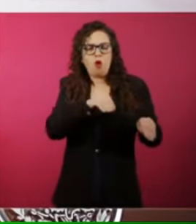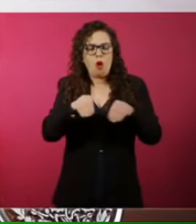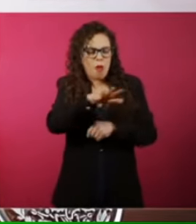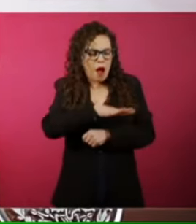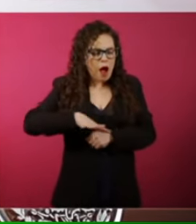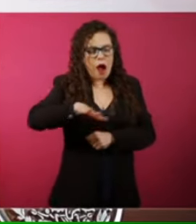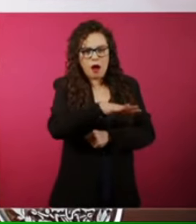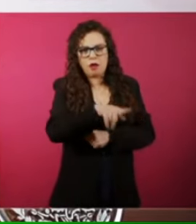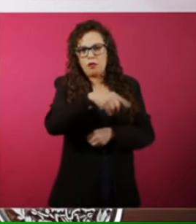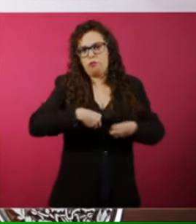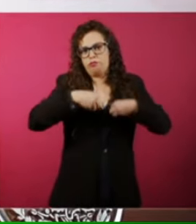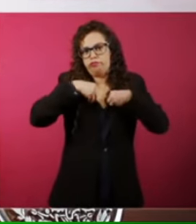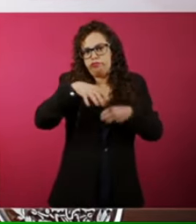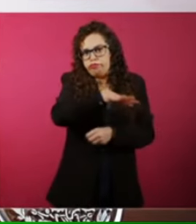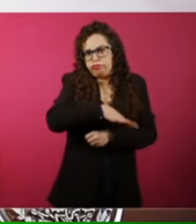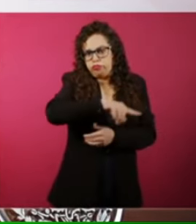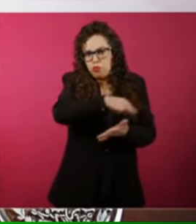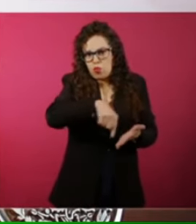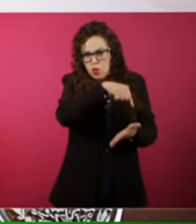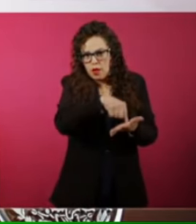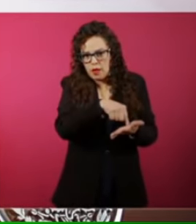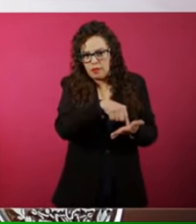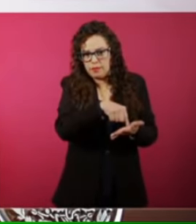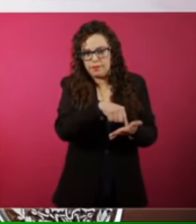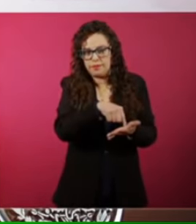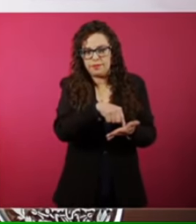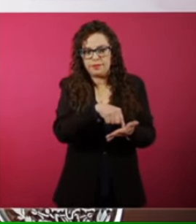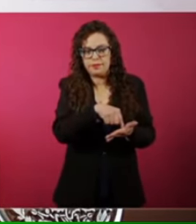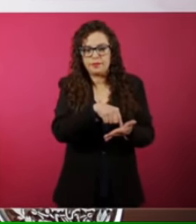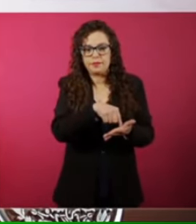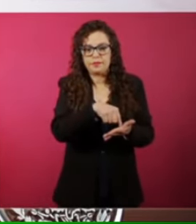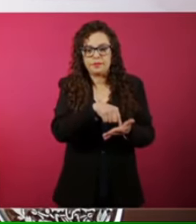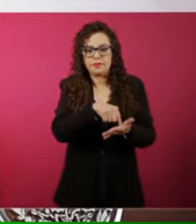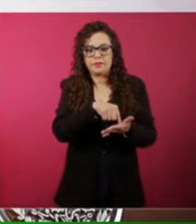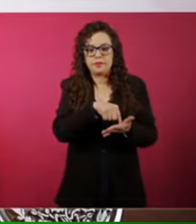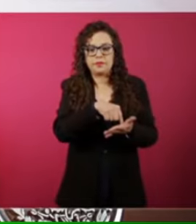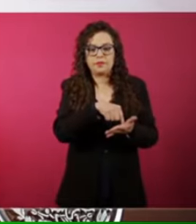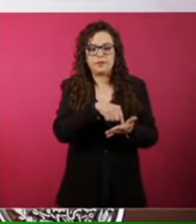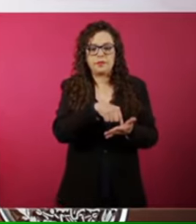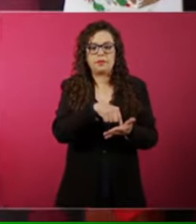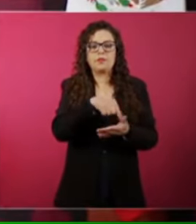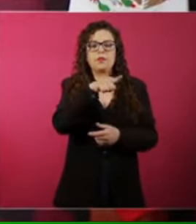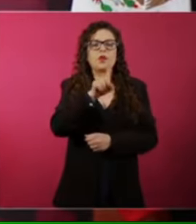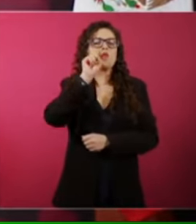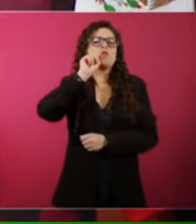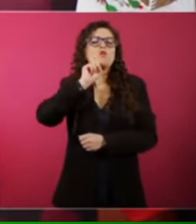hija de mexicano ya